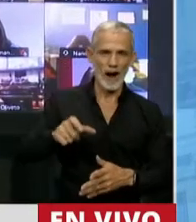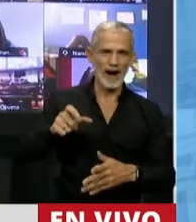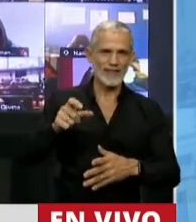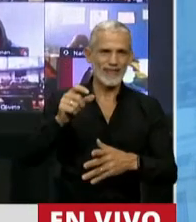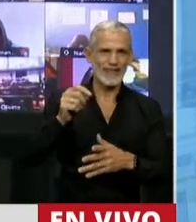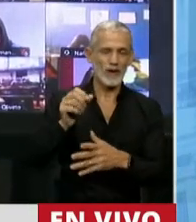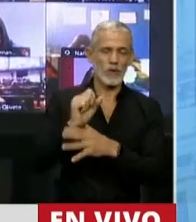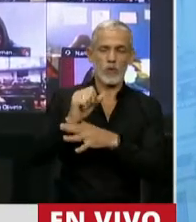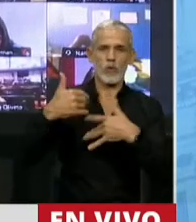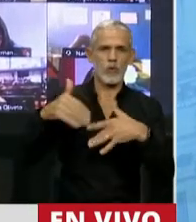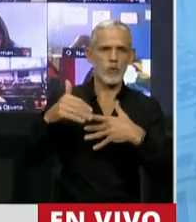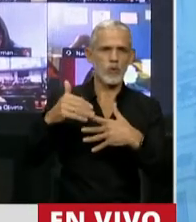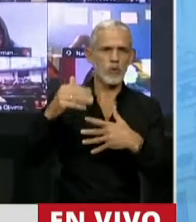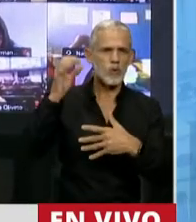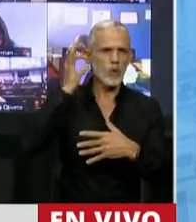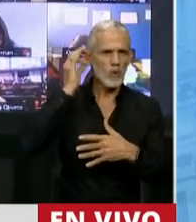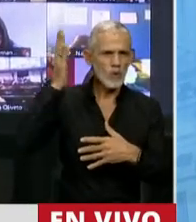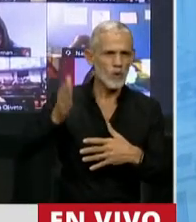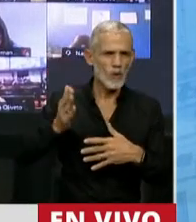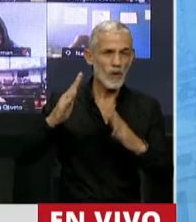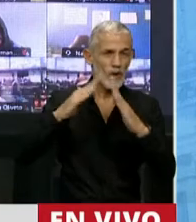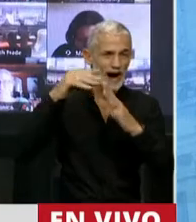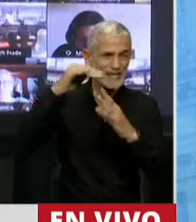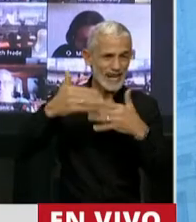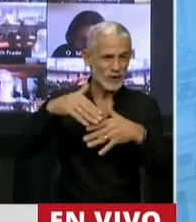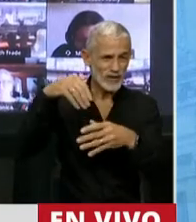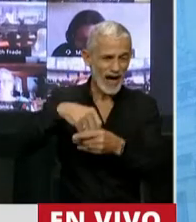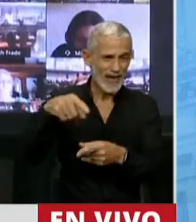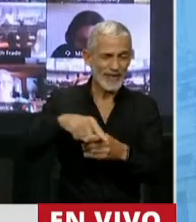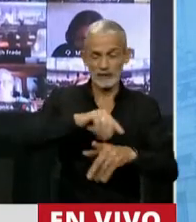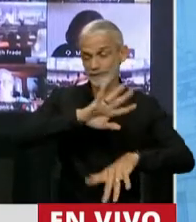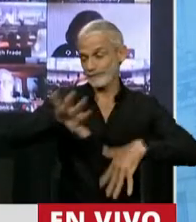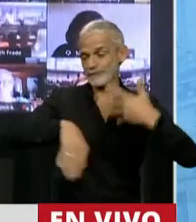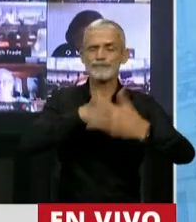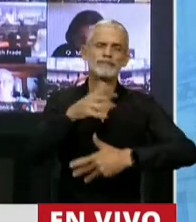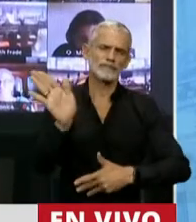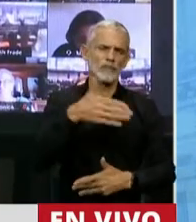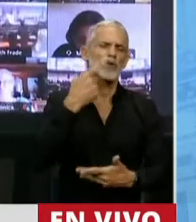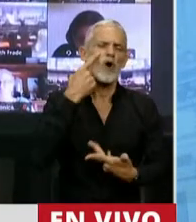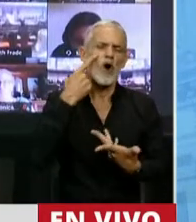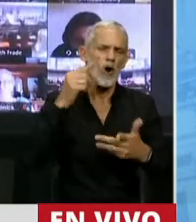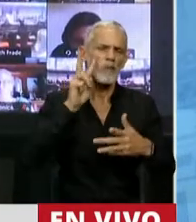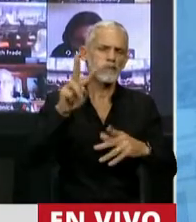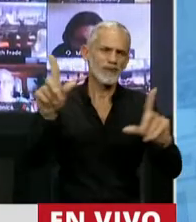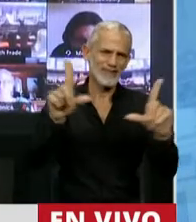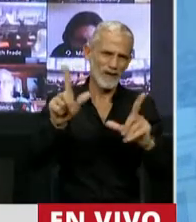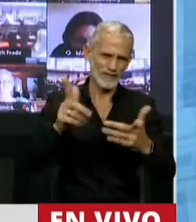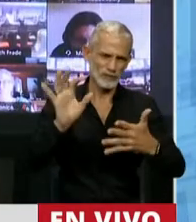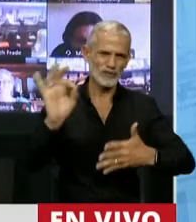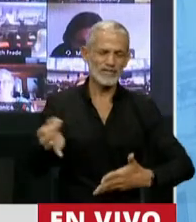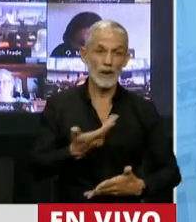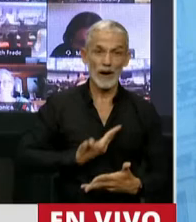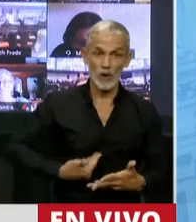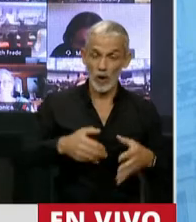popular que explotó dentro de la Casa Rosada, con los desmanes que todos hemos visto por televisión, el